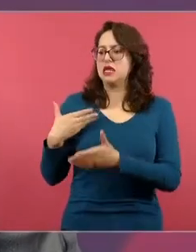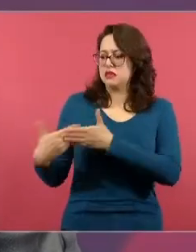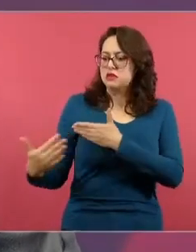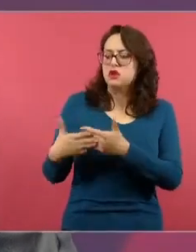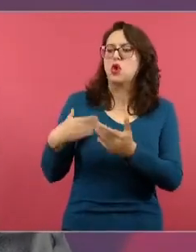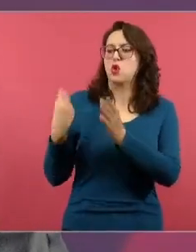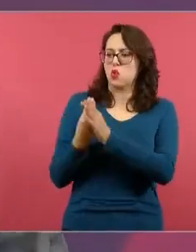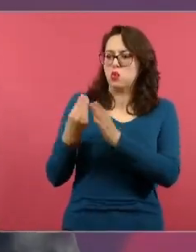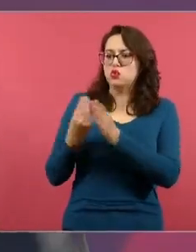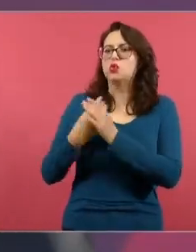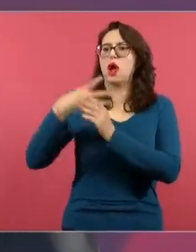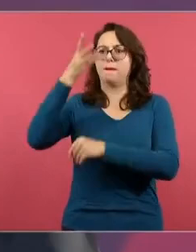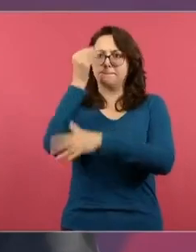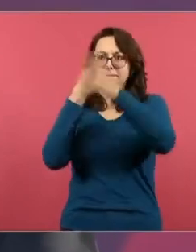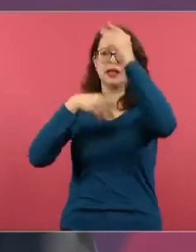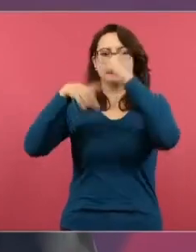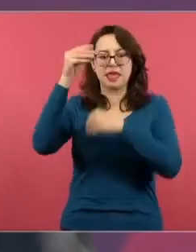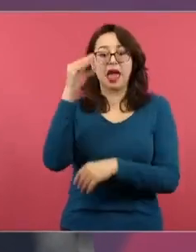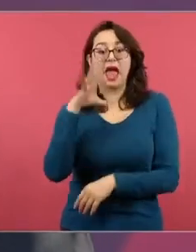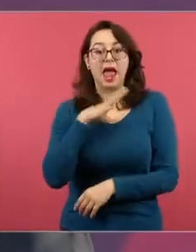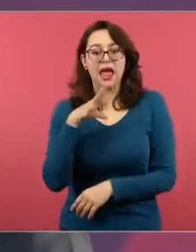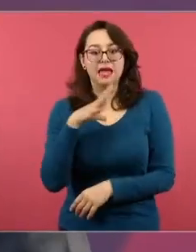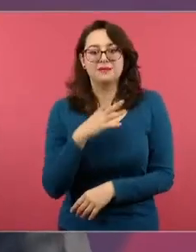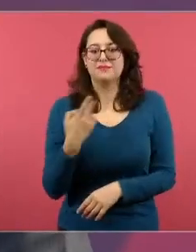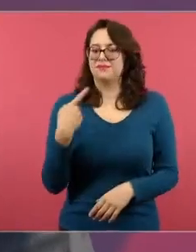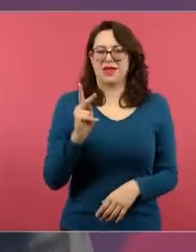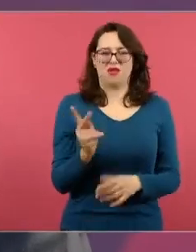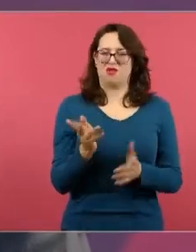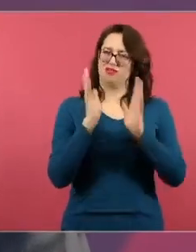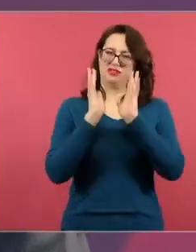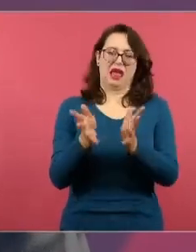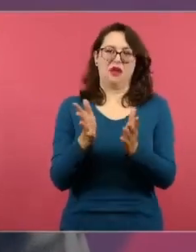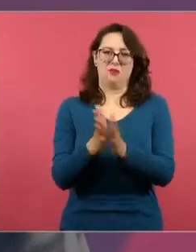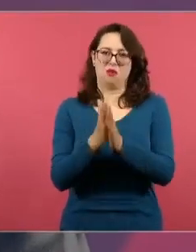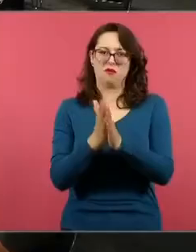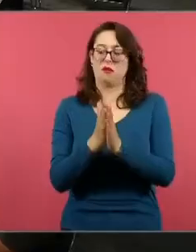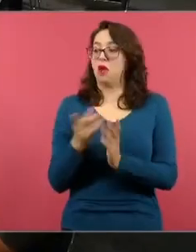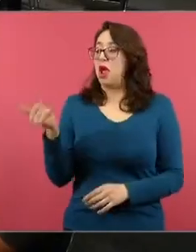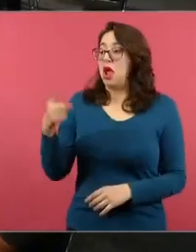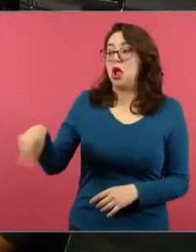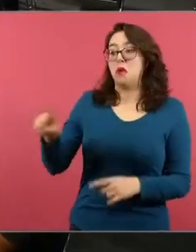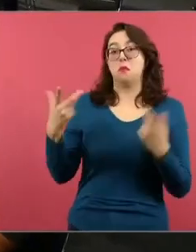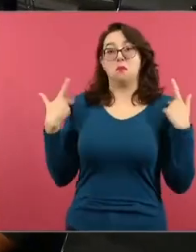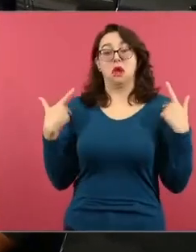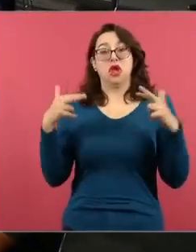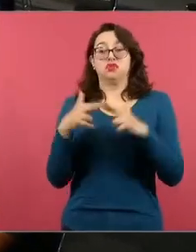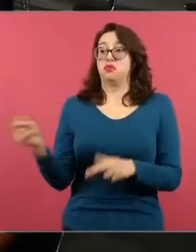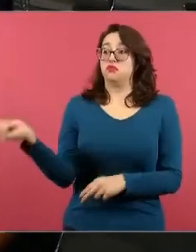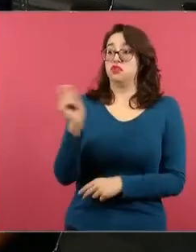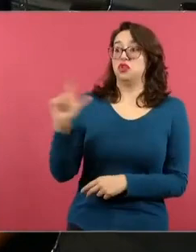docente pero este yo pienso que no podemos seguir hablando de que capacitamos a profesionistas